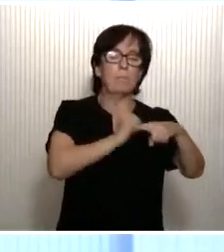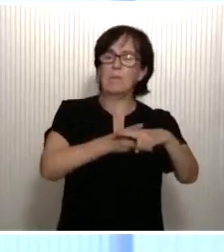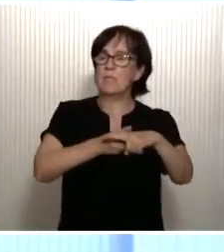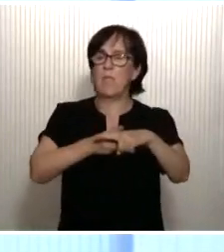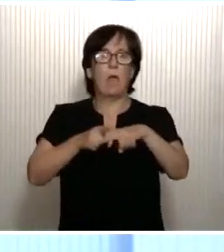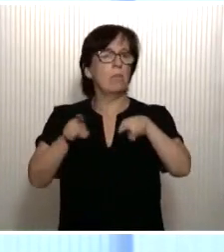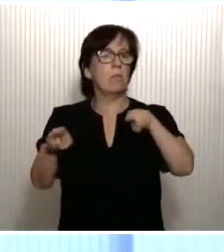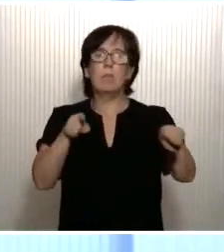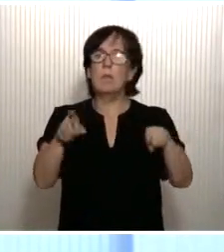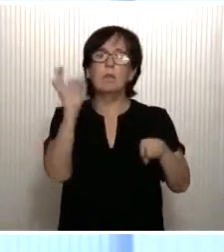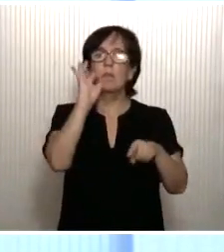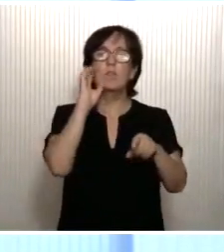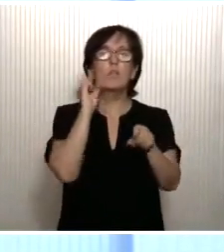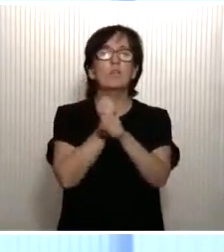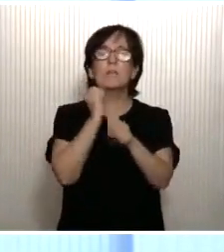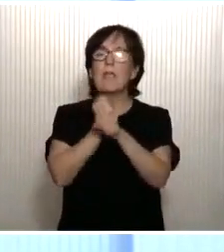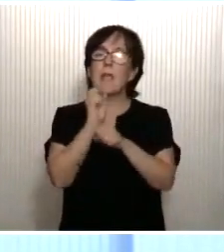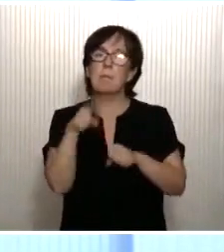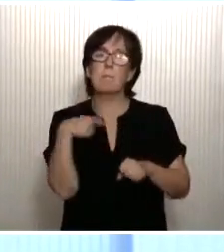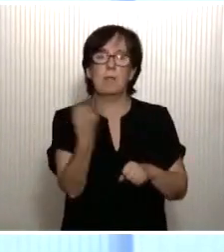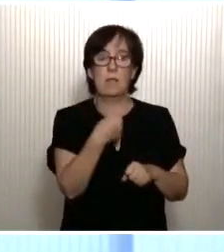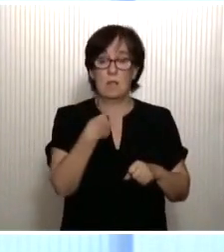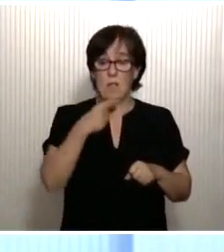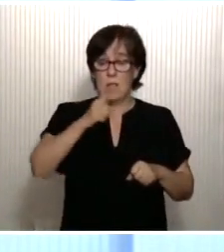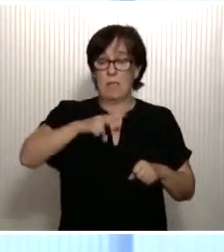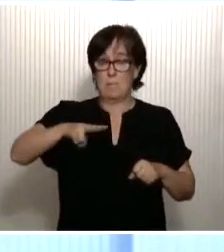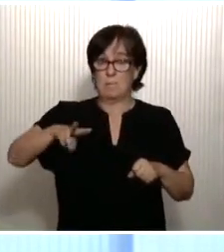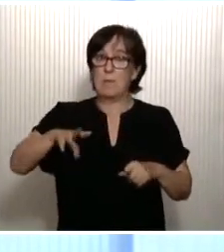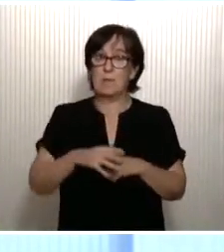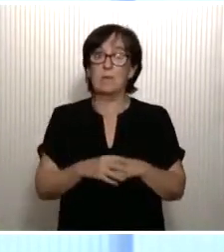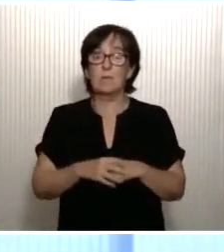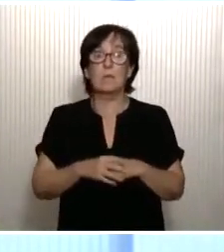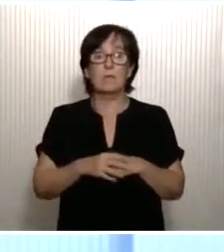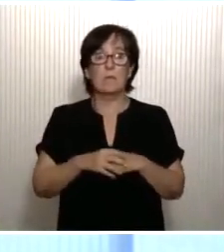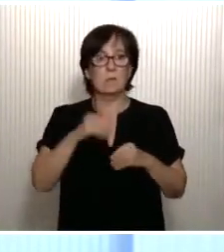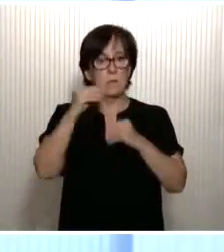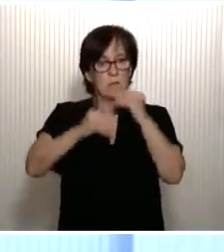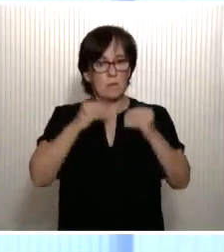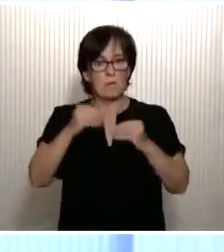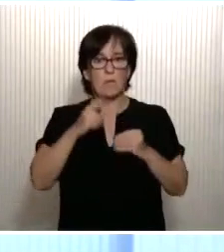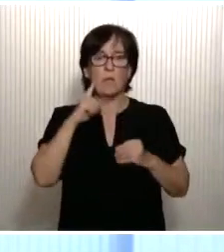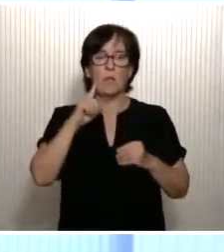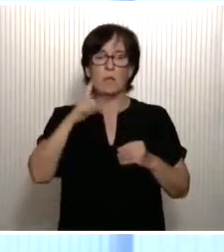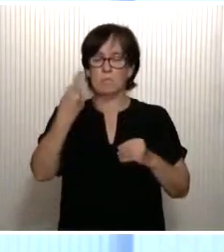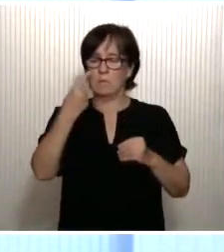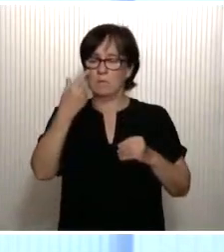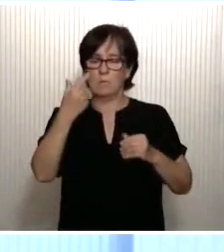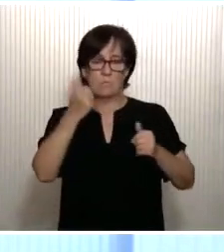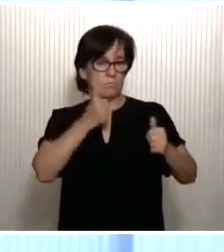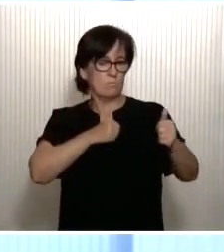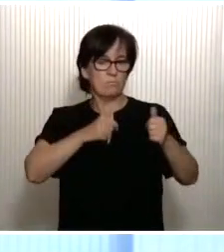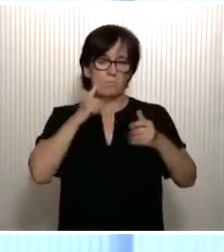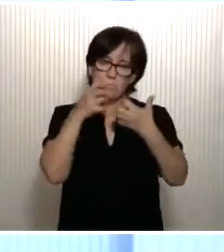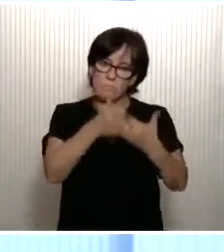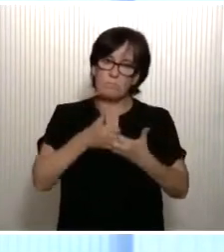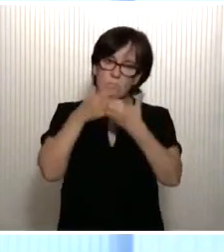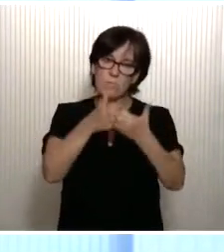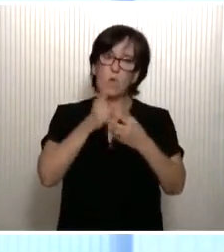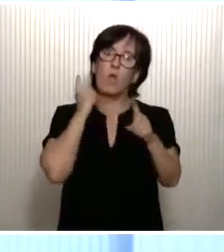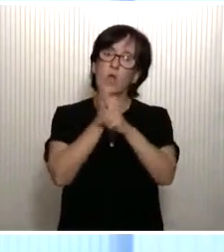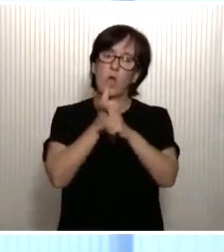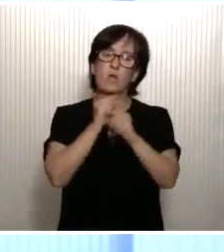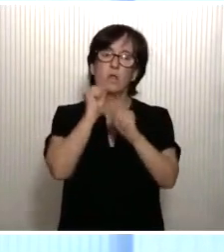ellos. Una tarea de quienes, en estos últimos meses, han estado en primera línea de la lucha contra la pandemia y que siempre,